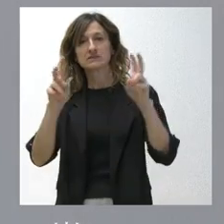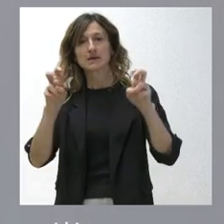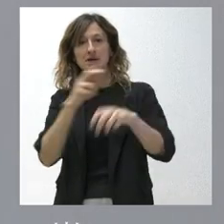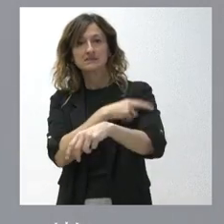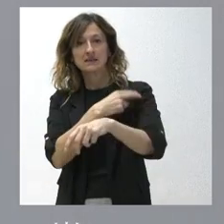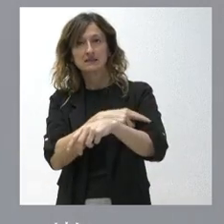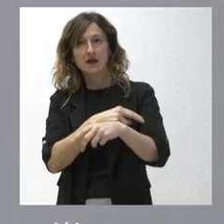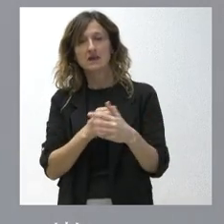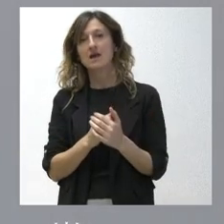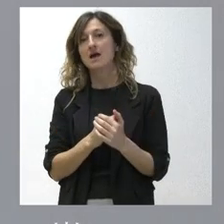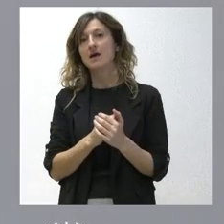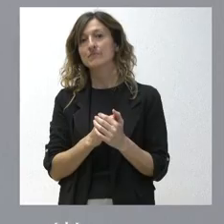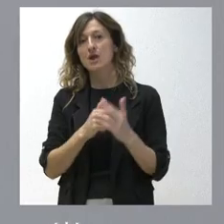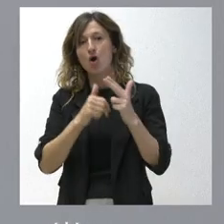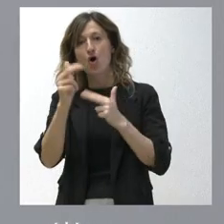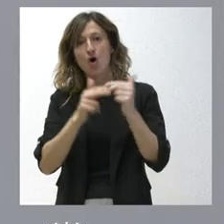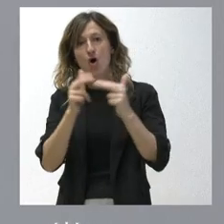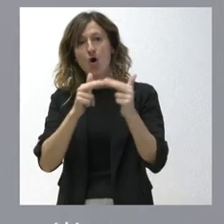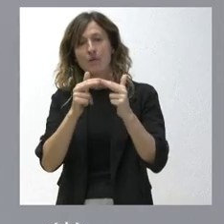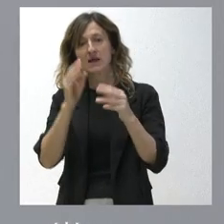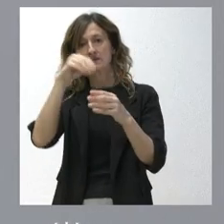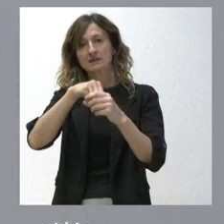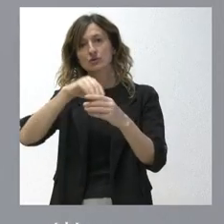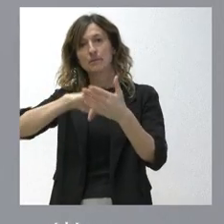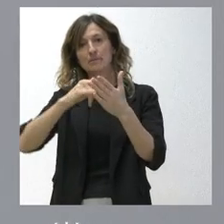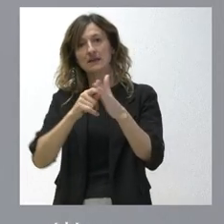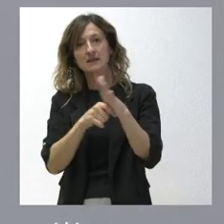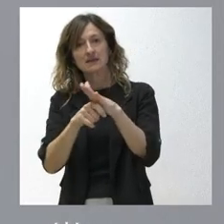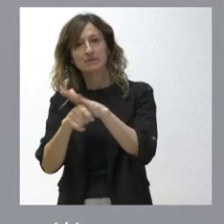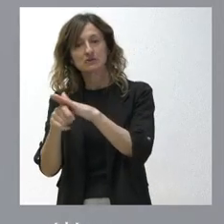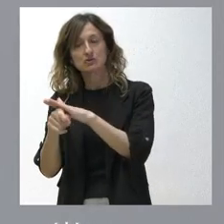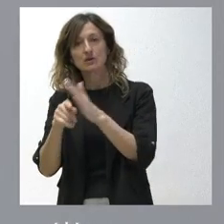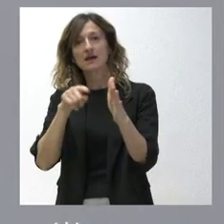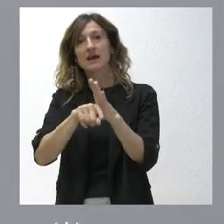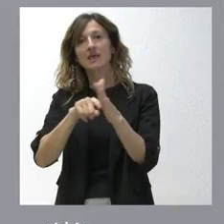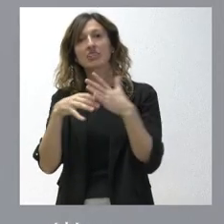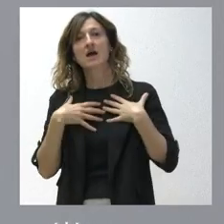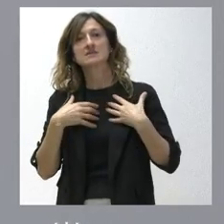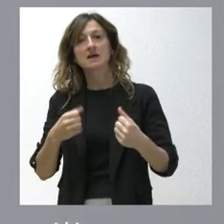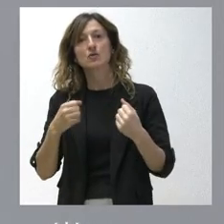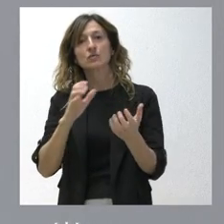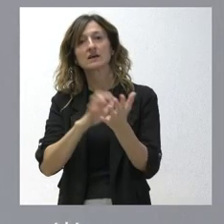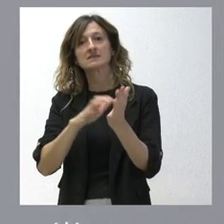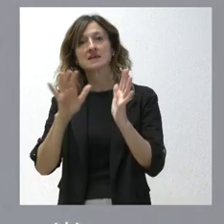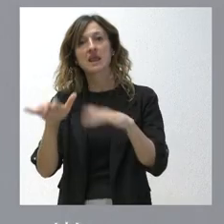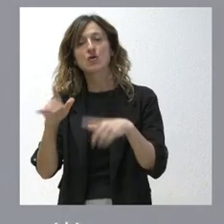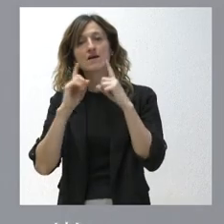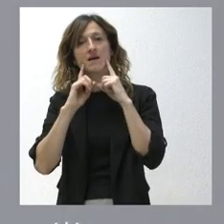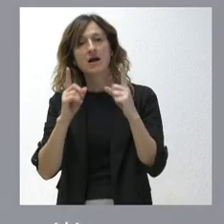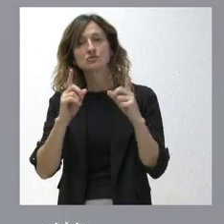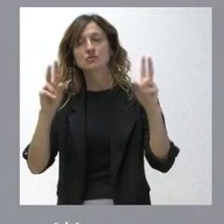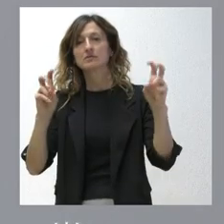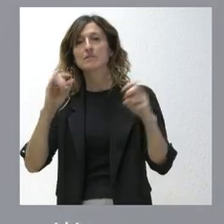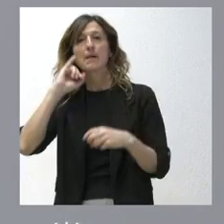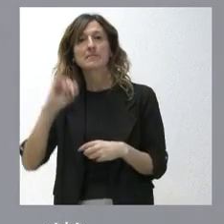de un conjunto de obras que se incluyen en el plan de inversiones de la Gerencia de Salud de Castilla y León, en este caso en el ámbito